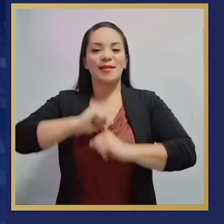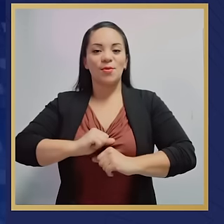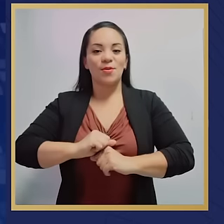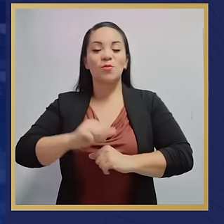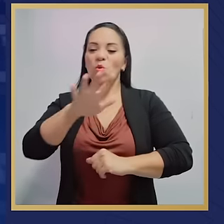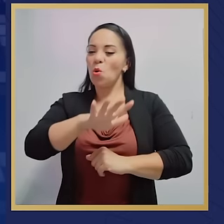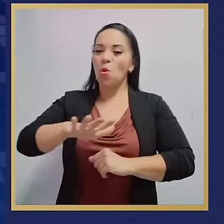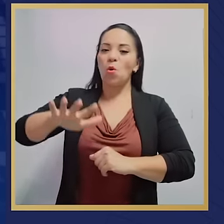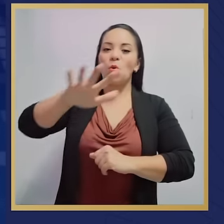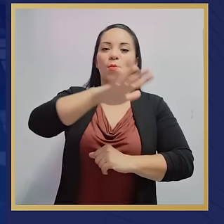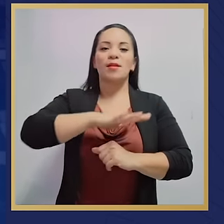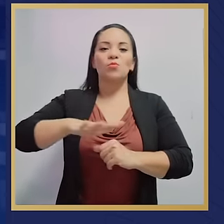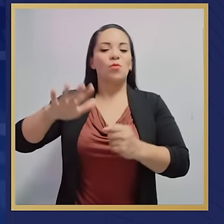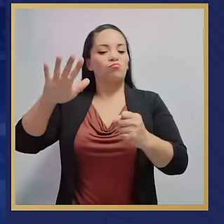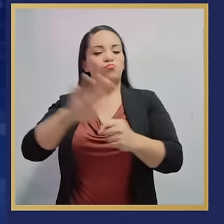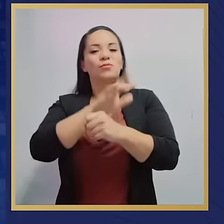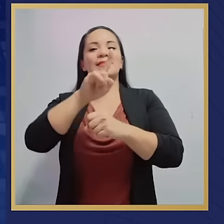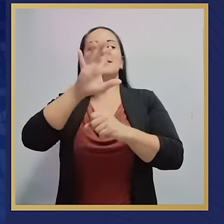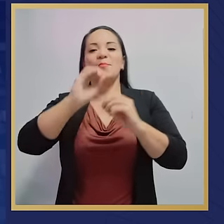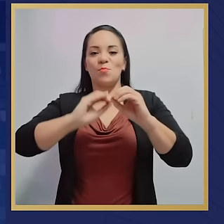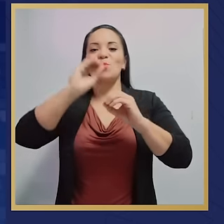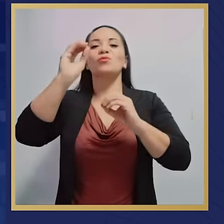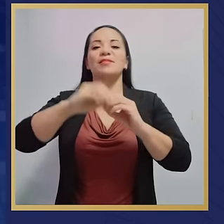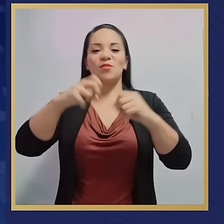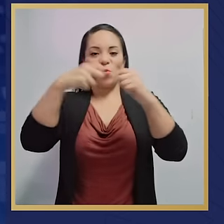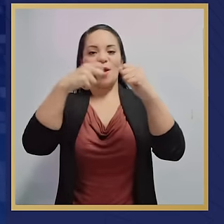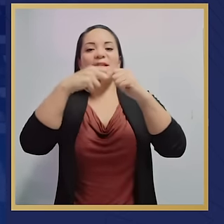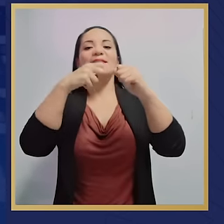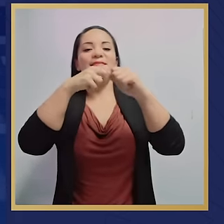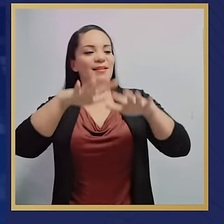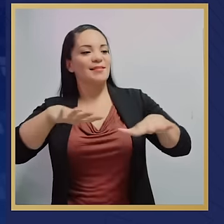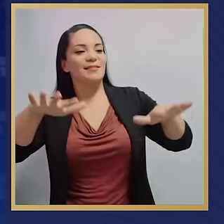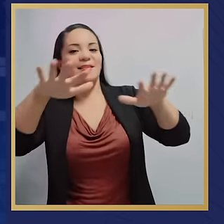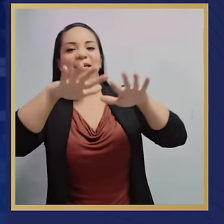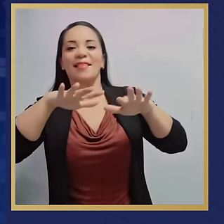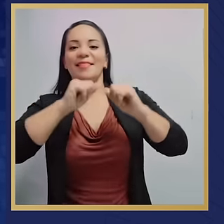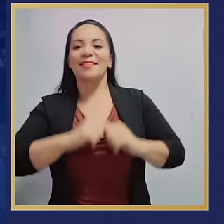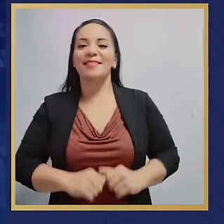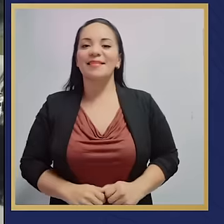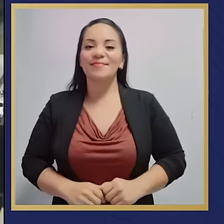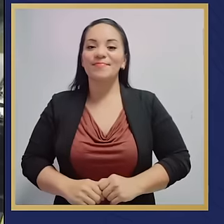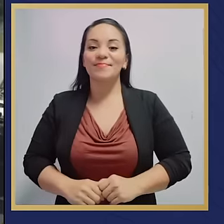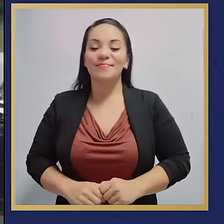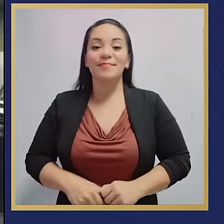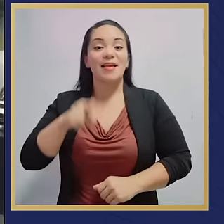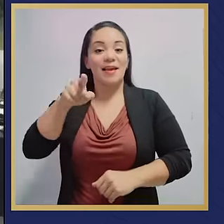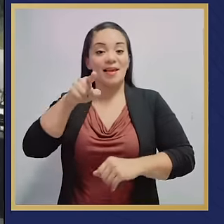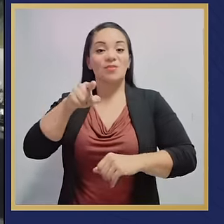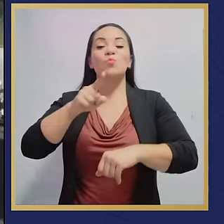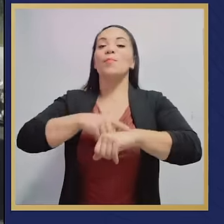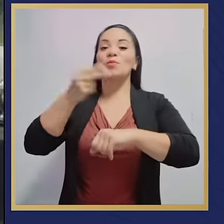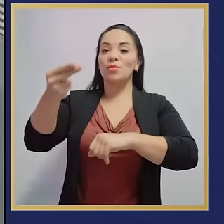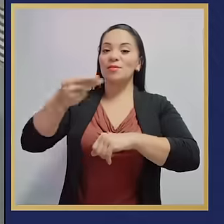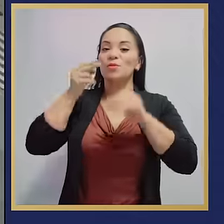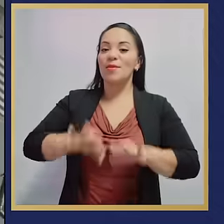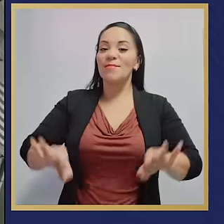latinoamericano con cobertura eléctrica en el 100% de su territorio. Un